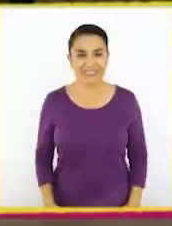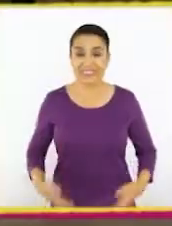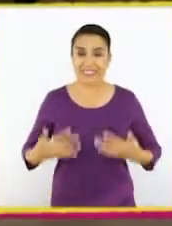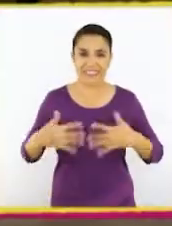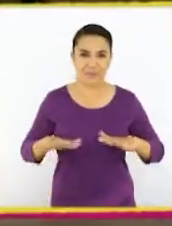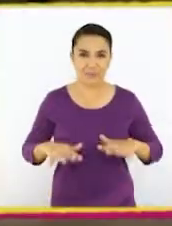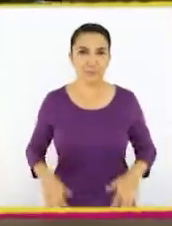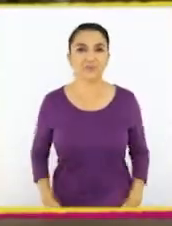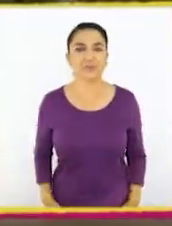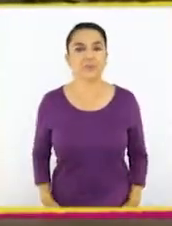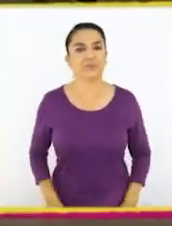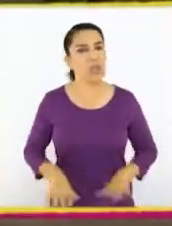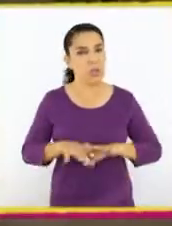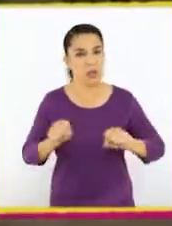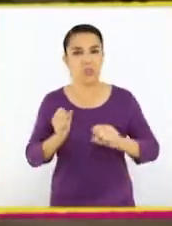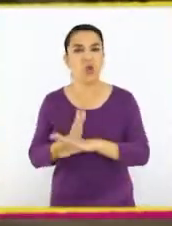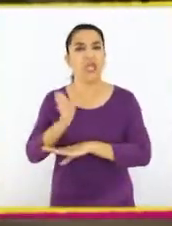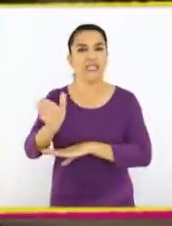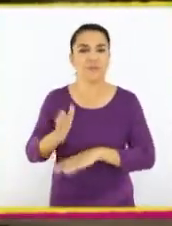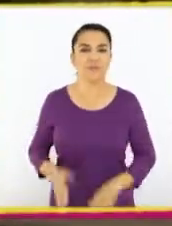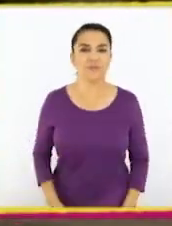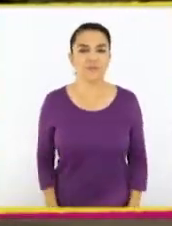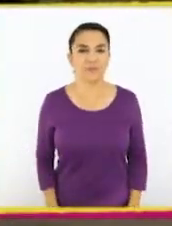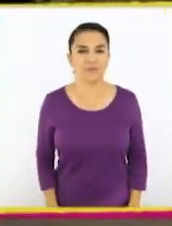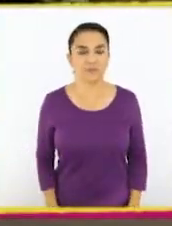Ya, estoy listo para ir.